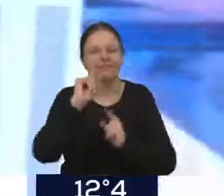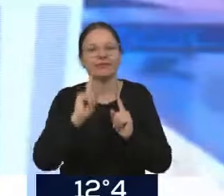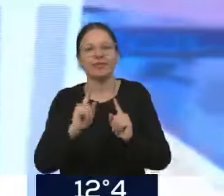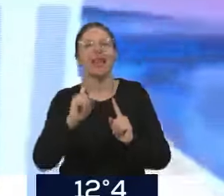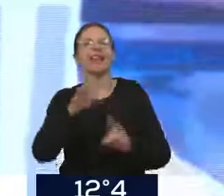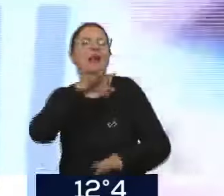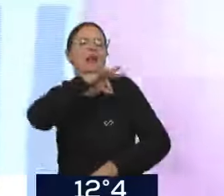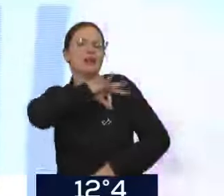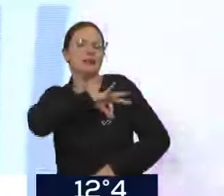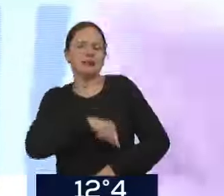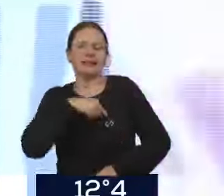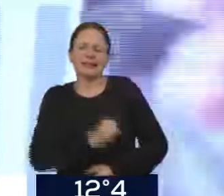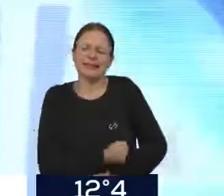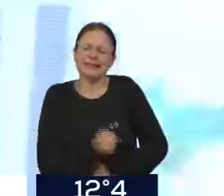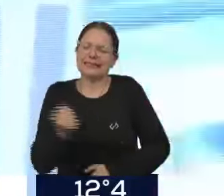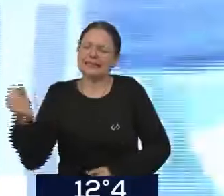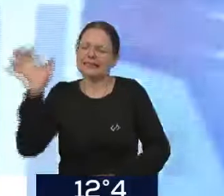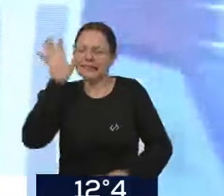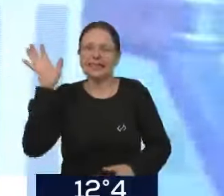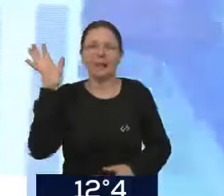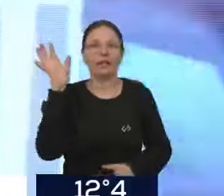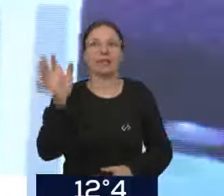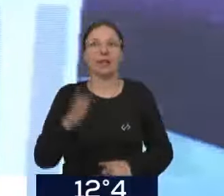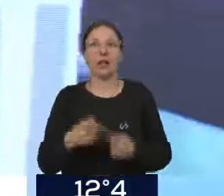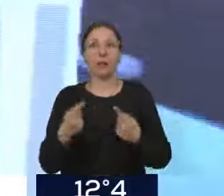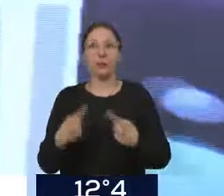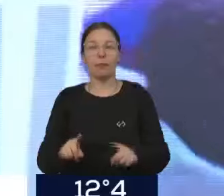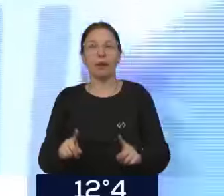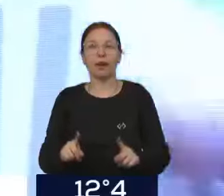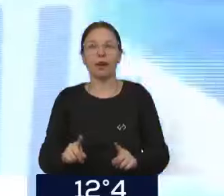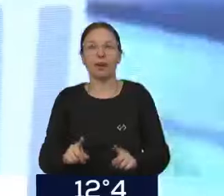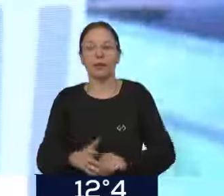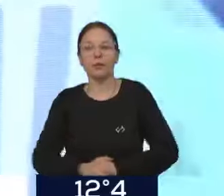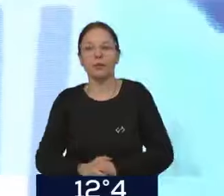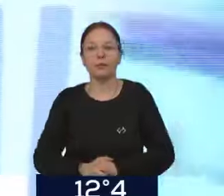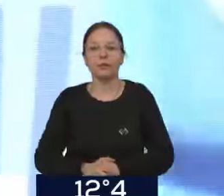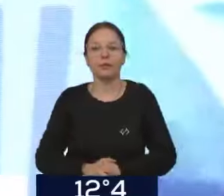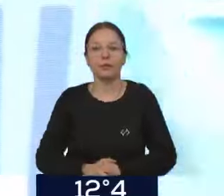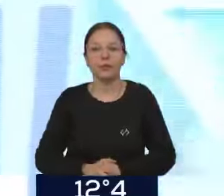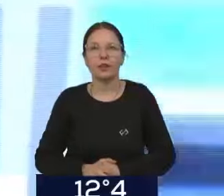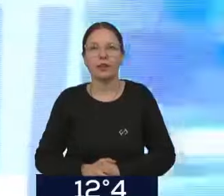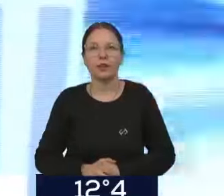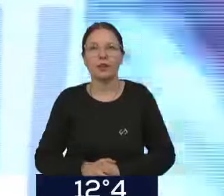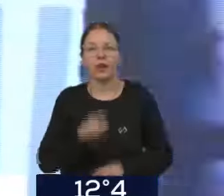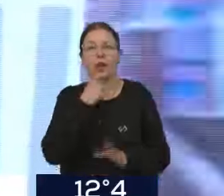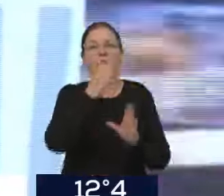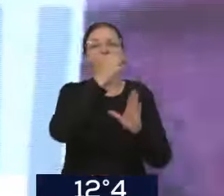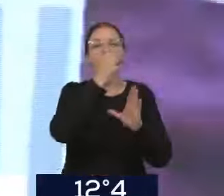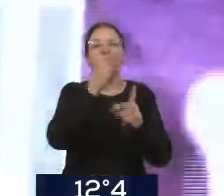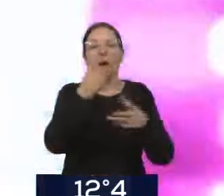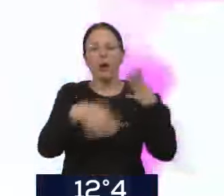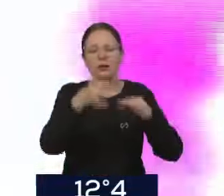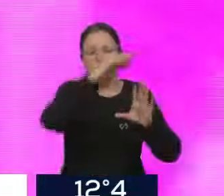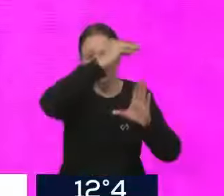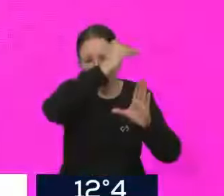salarios se nota notablemente, pero que en lugar de ser un pico y una salida se transformará en una U. ¿Qué